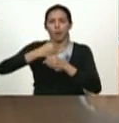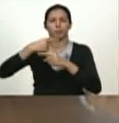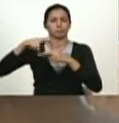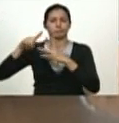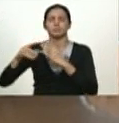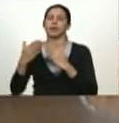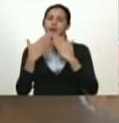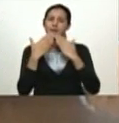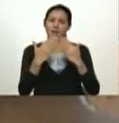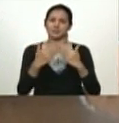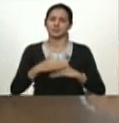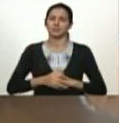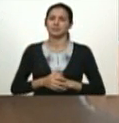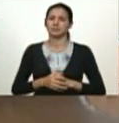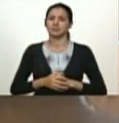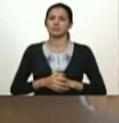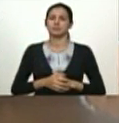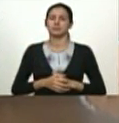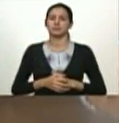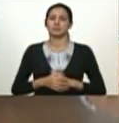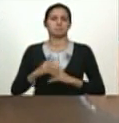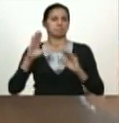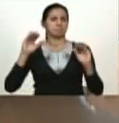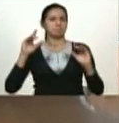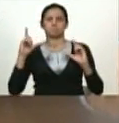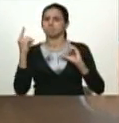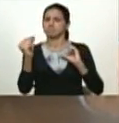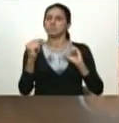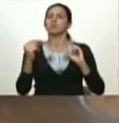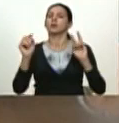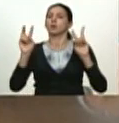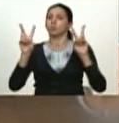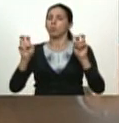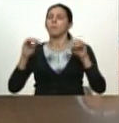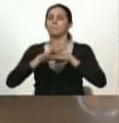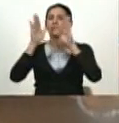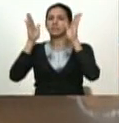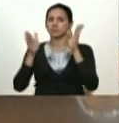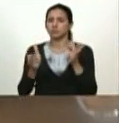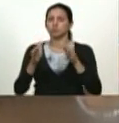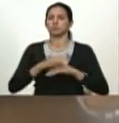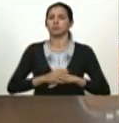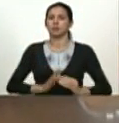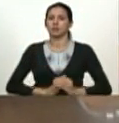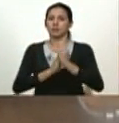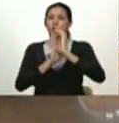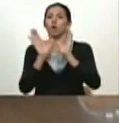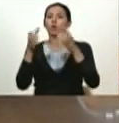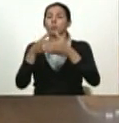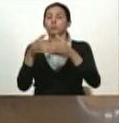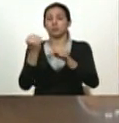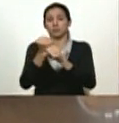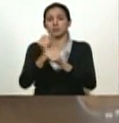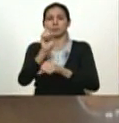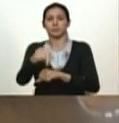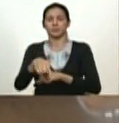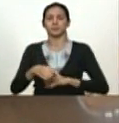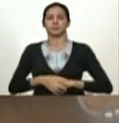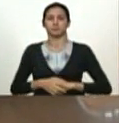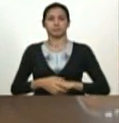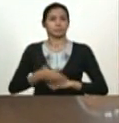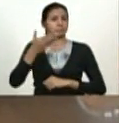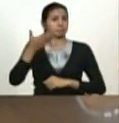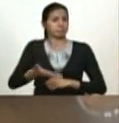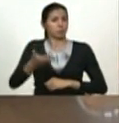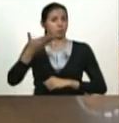gracias Jesús querido camarada y a toda tu familia y estoy designando a un líder de la clase obrera que ha jugado un papel